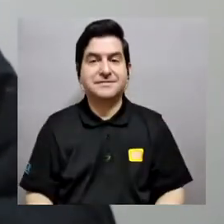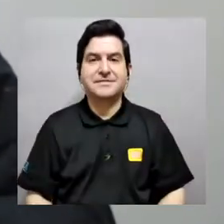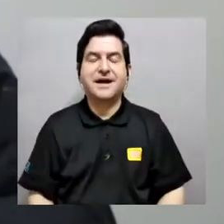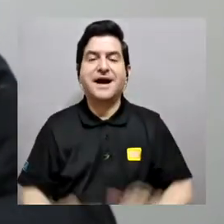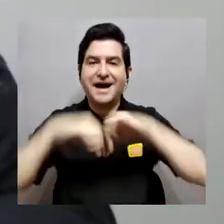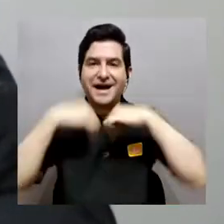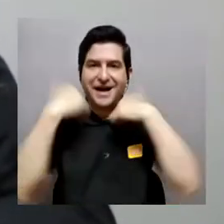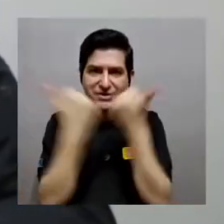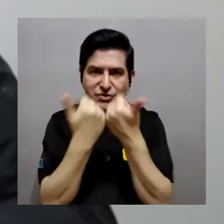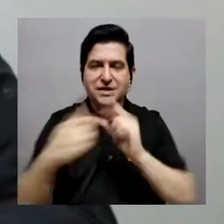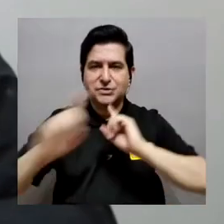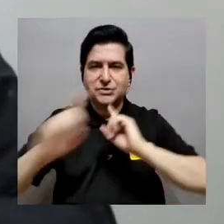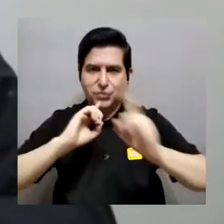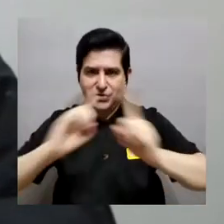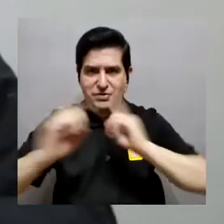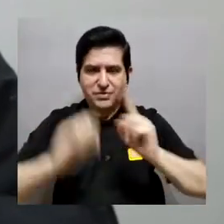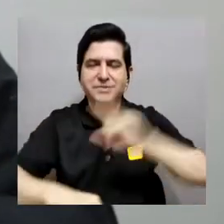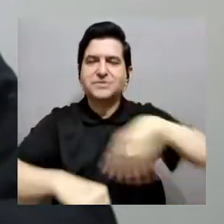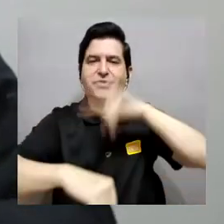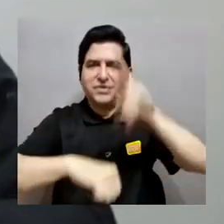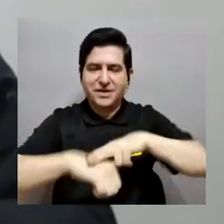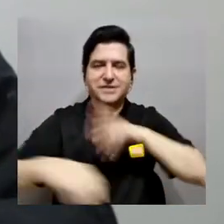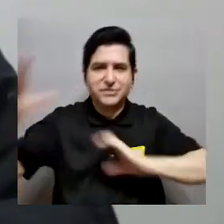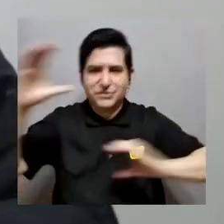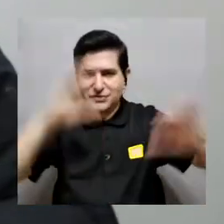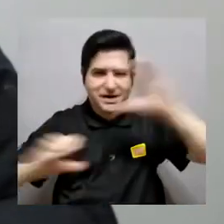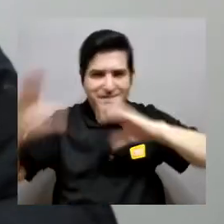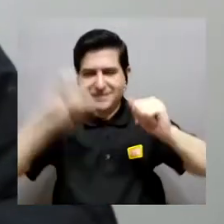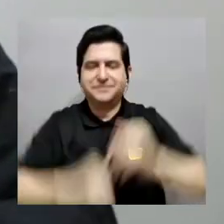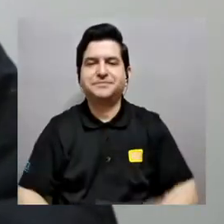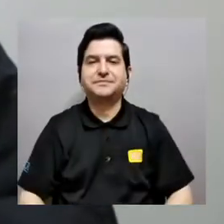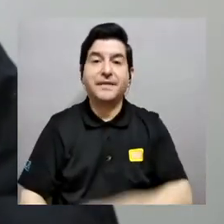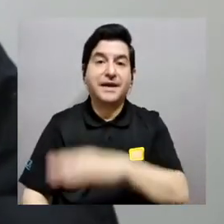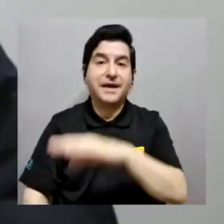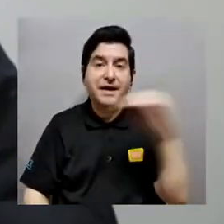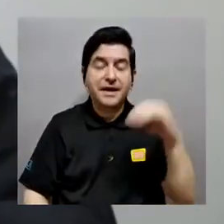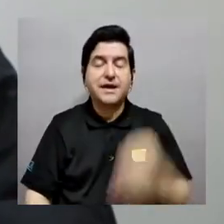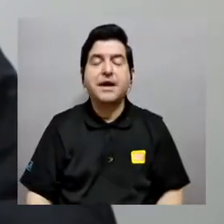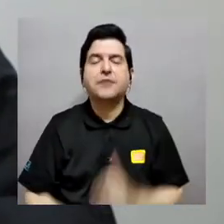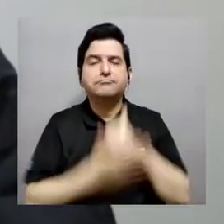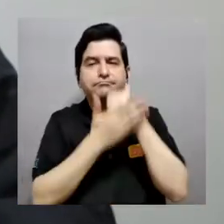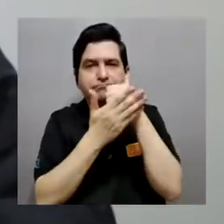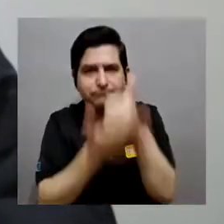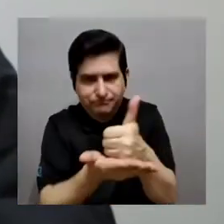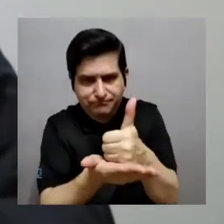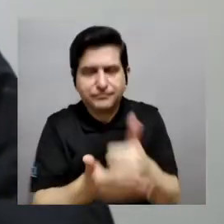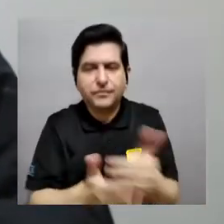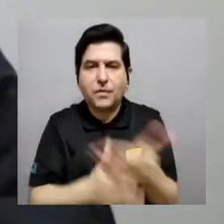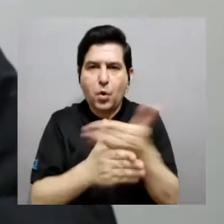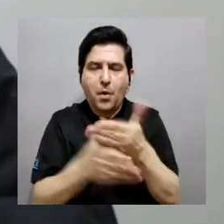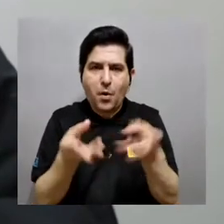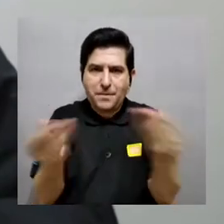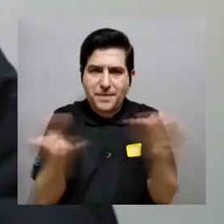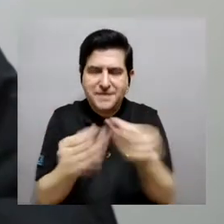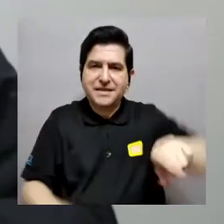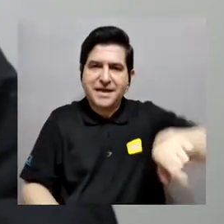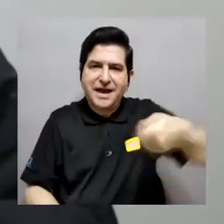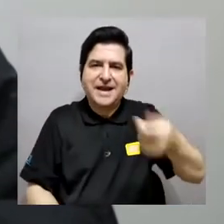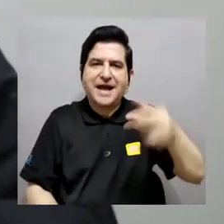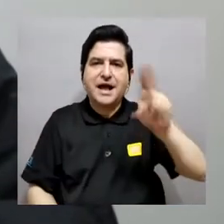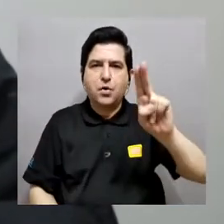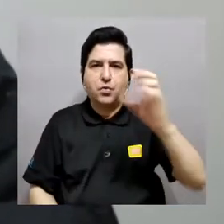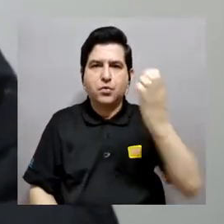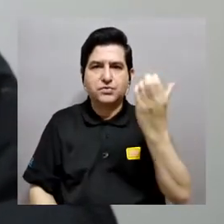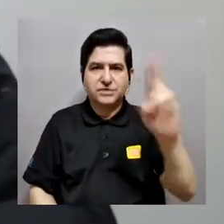la Asociación de la Divulgación Nacional de las Ciencias y con la colaboración, la coproducción del canal